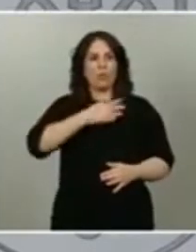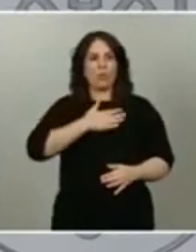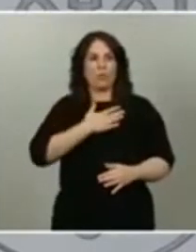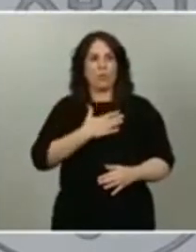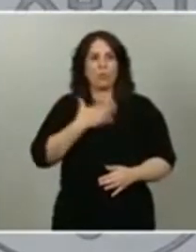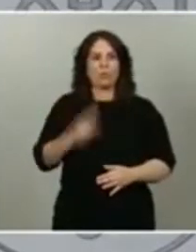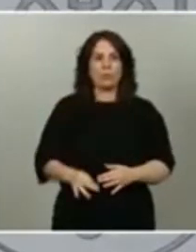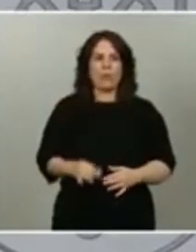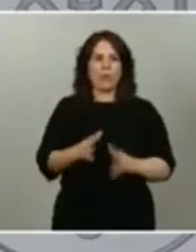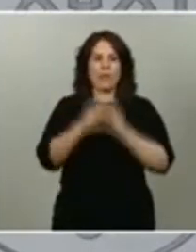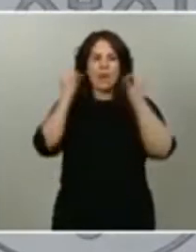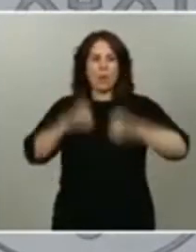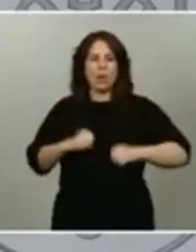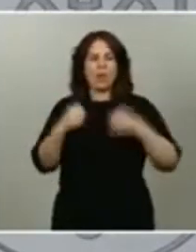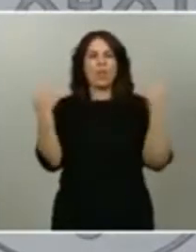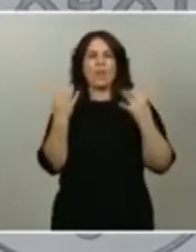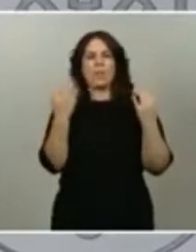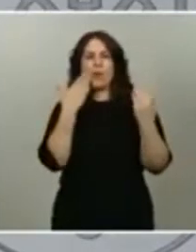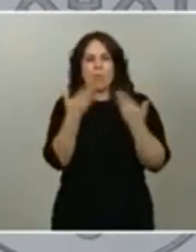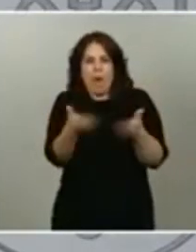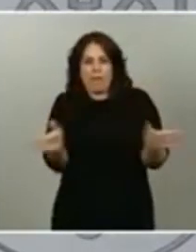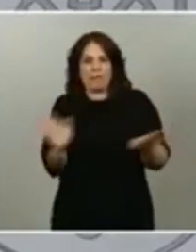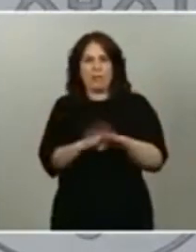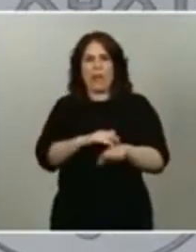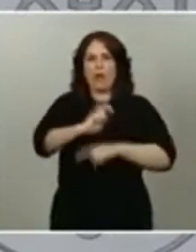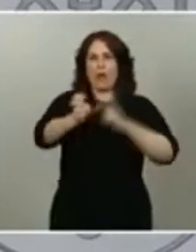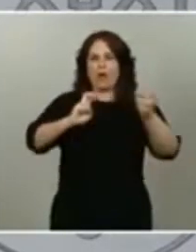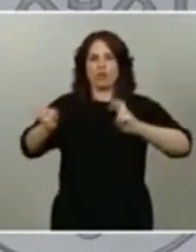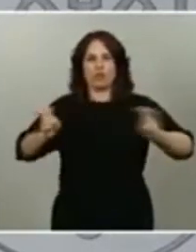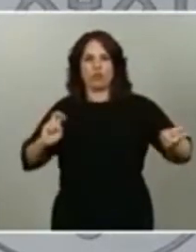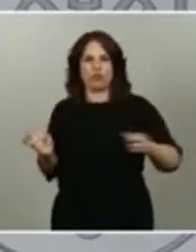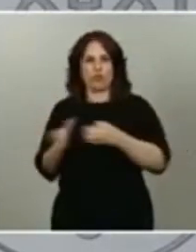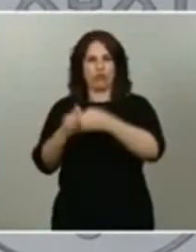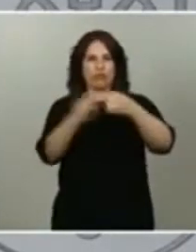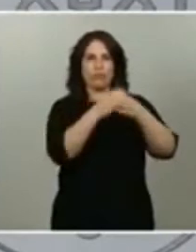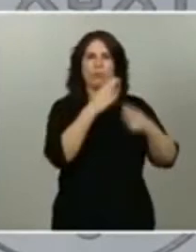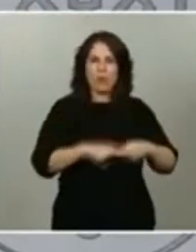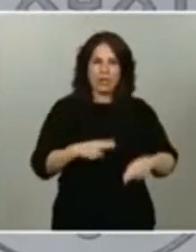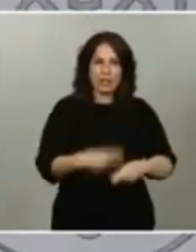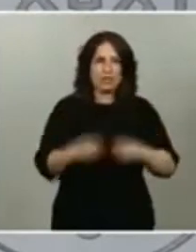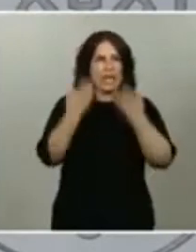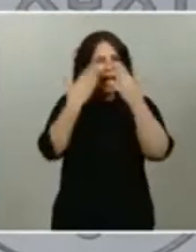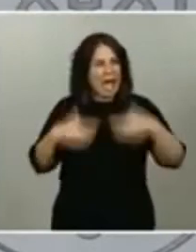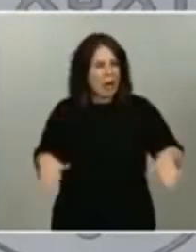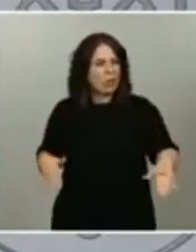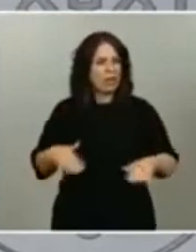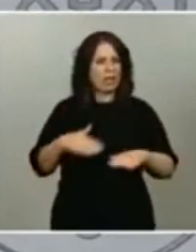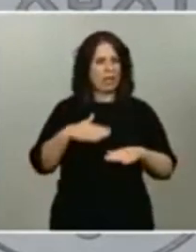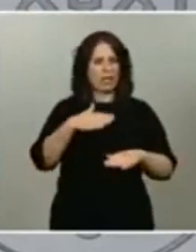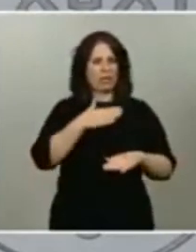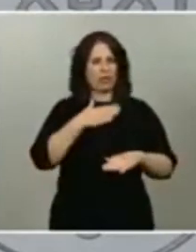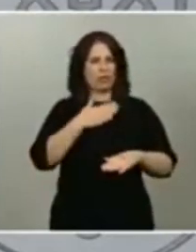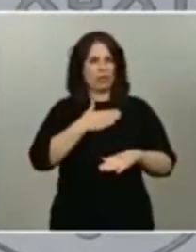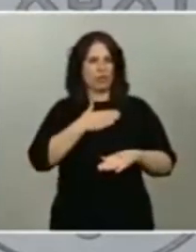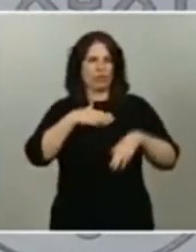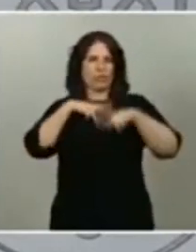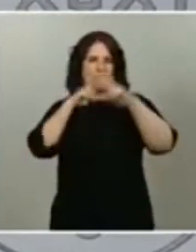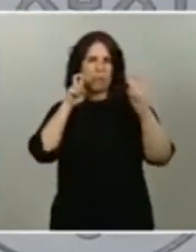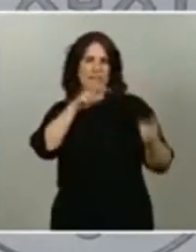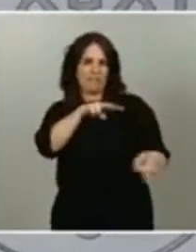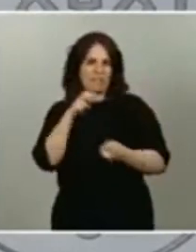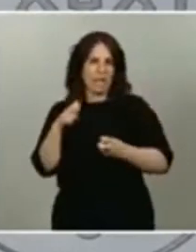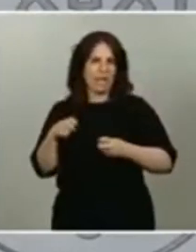políticas y por tanto aunque vayamos con un núcleo con un cuerpo en este caso en materia fiscal acordado